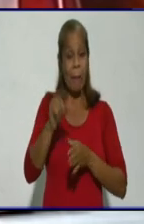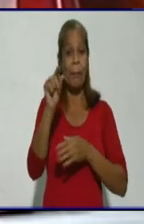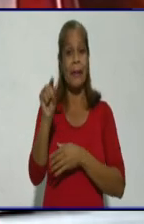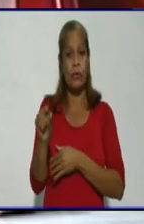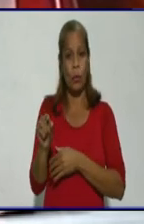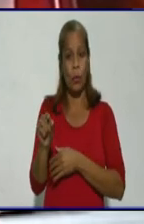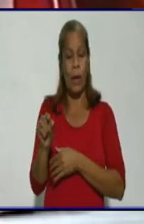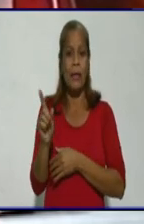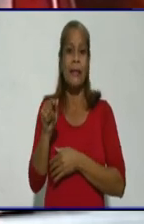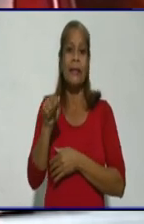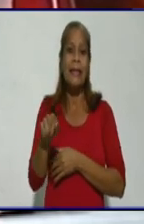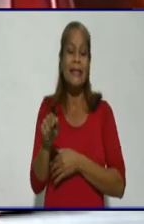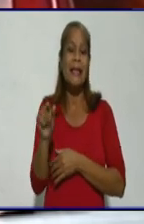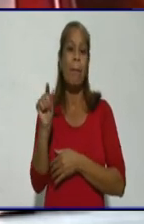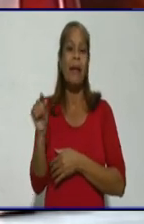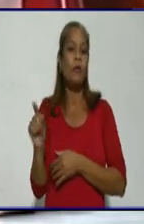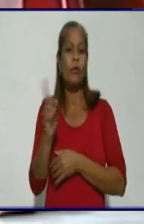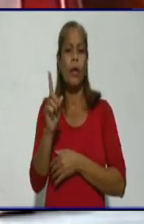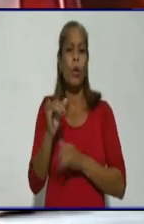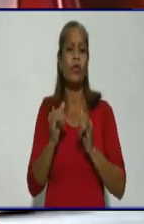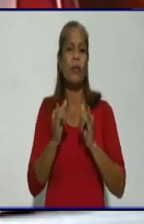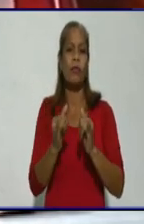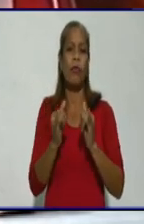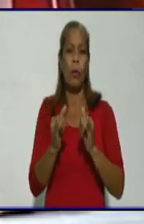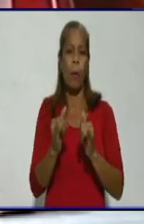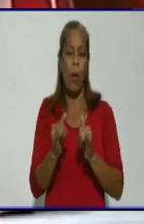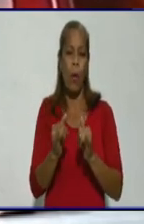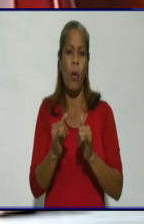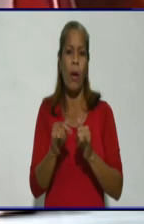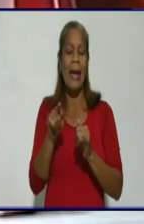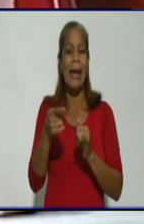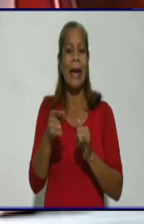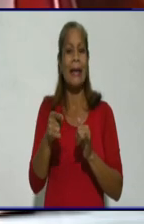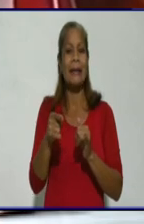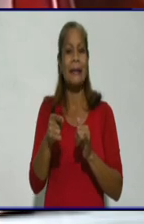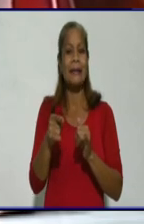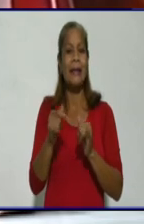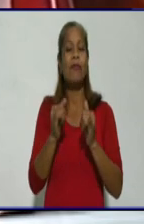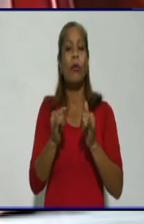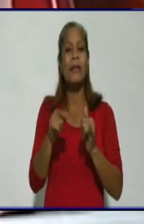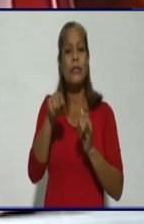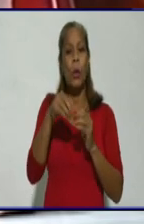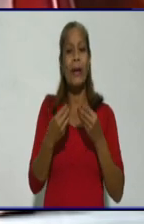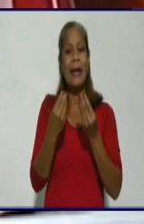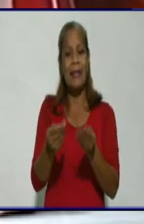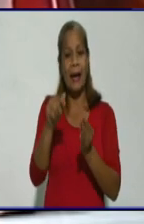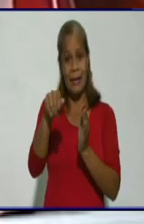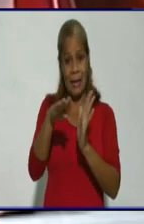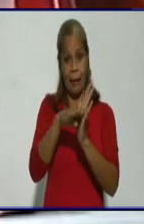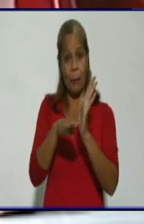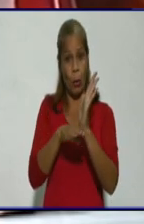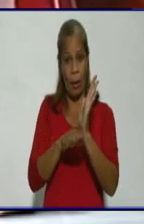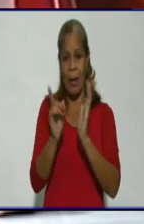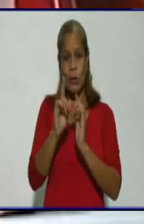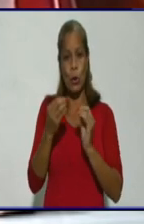se informó en el parte, incluso falleció hace varios días, es de Jiguaní, para ser más exacto.